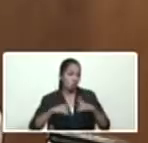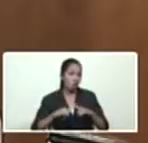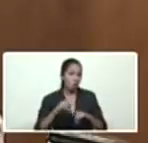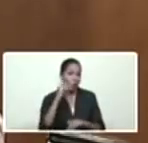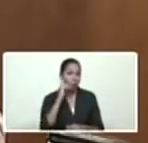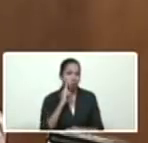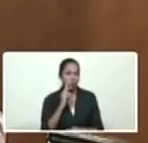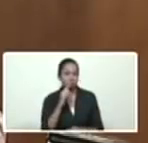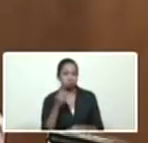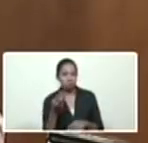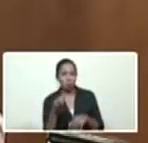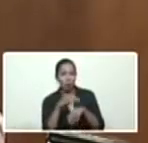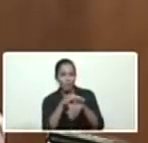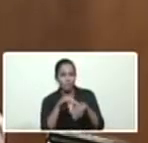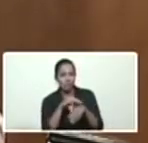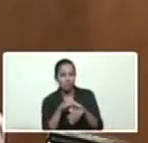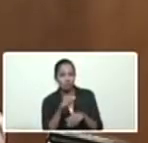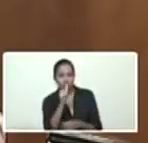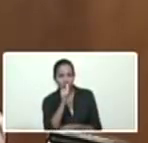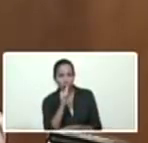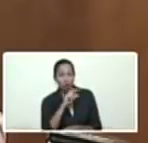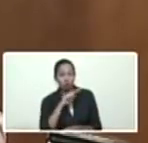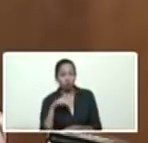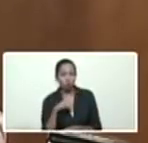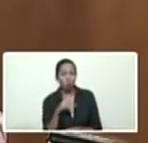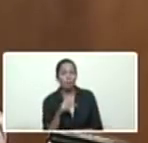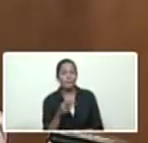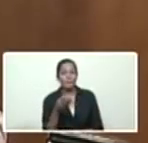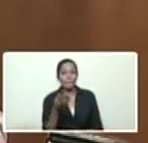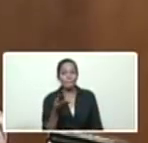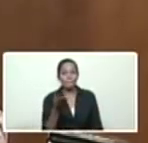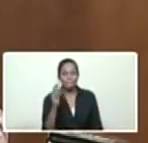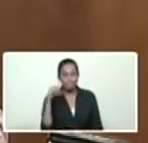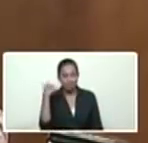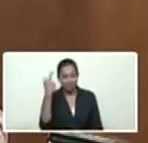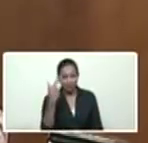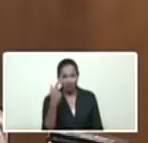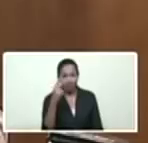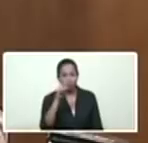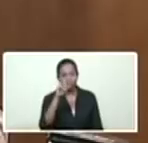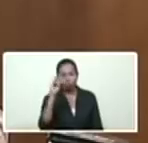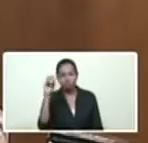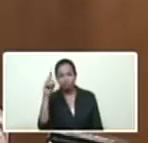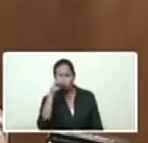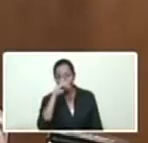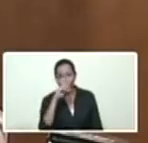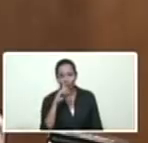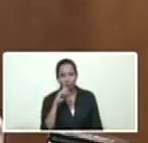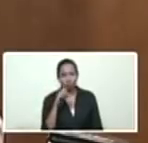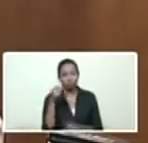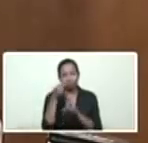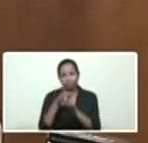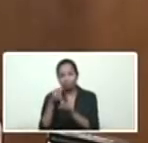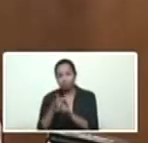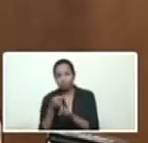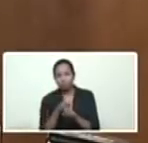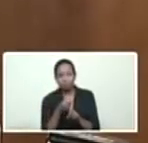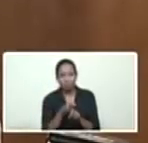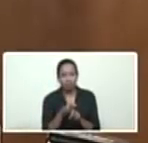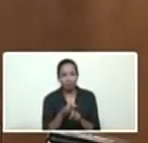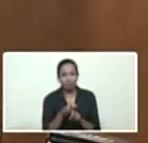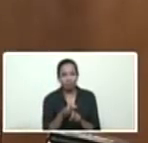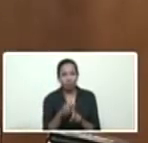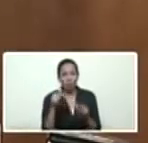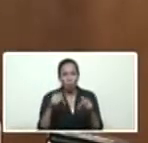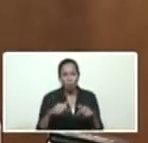dijo la ministra, mañana se cumplen 200 años de la batalla de los que serán el medio y el heroísmo de los que serán el medio está vivo,